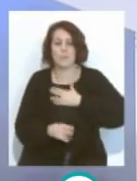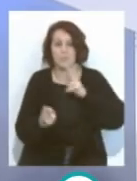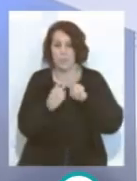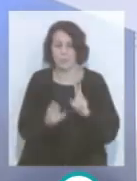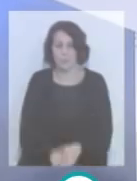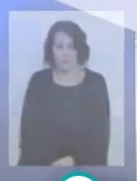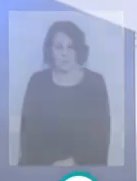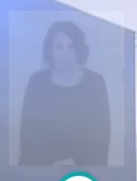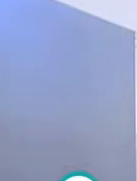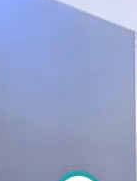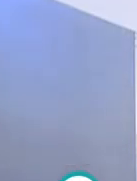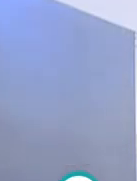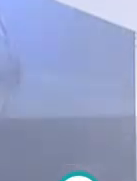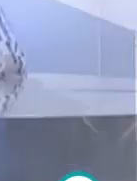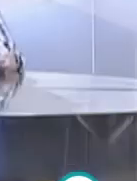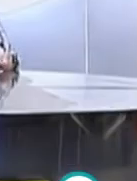chau